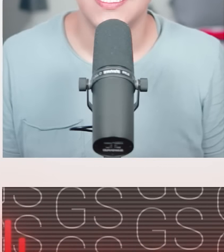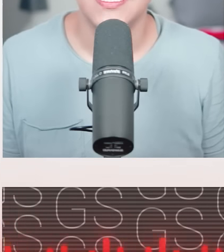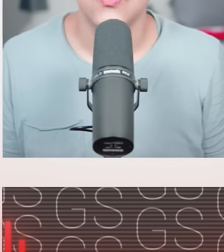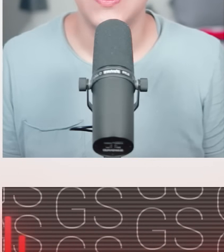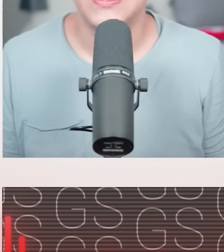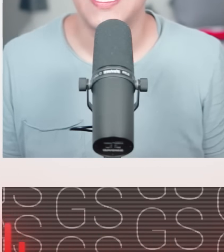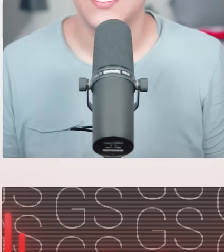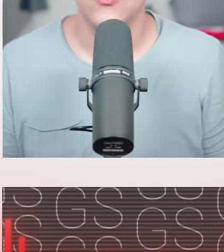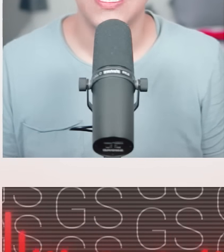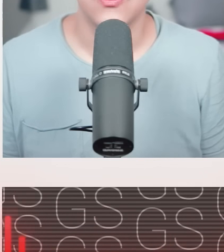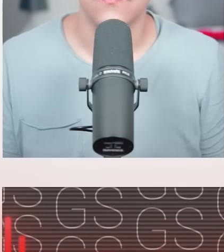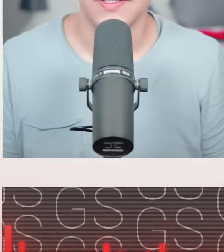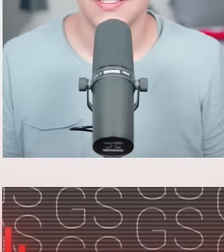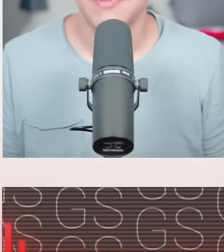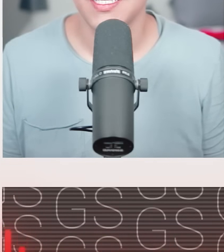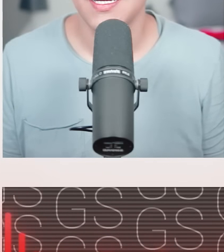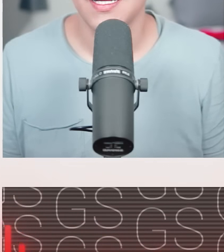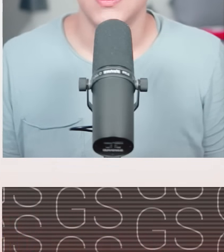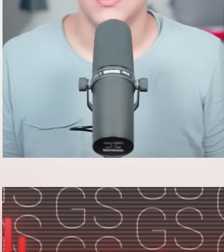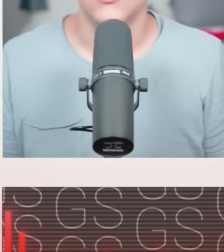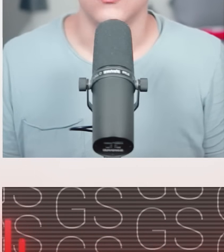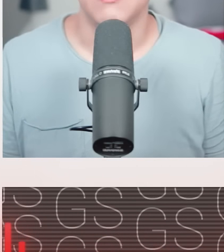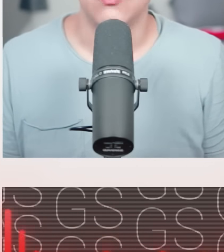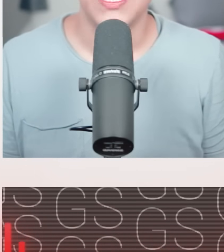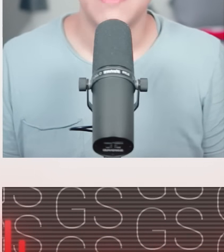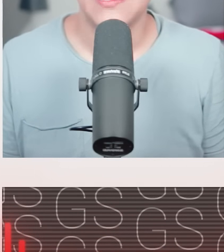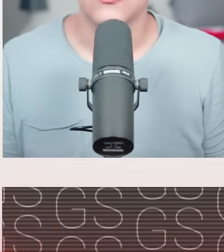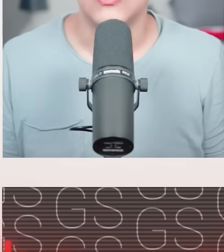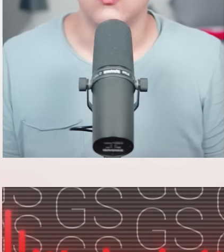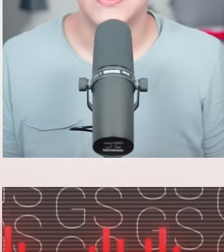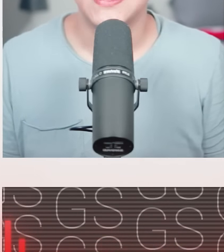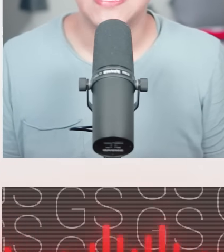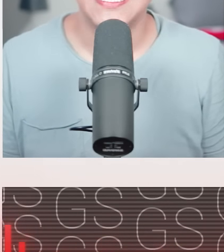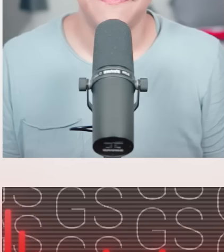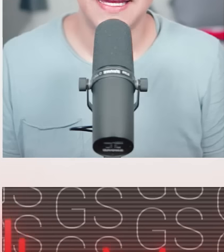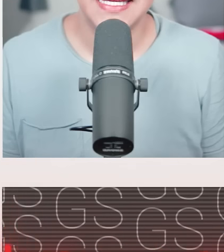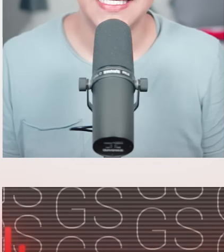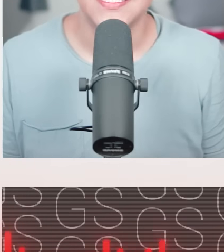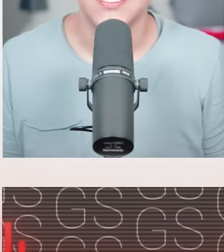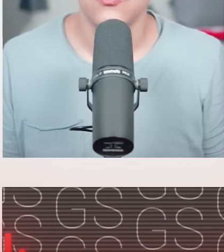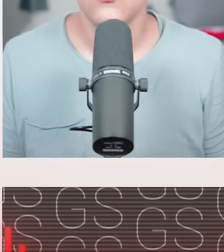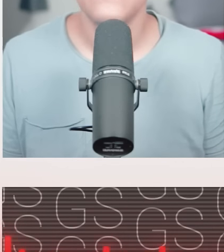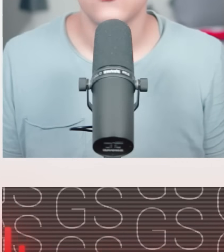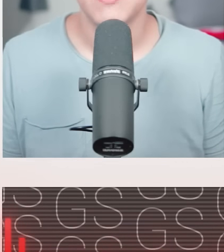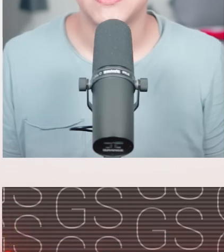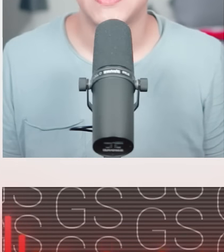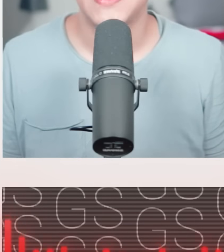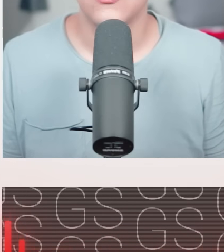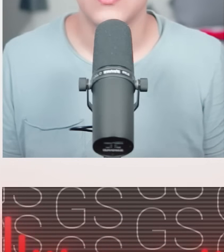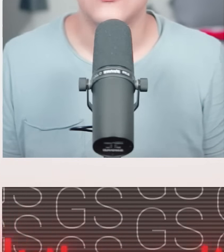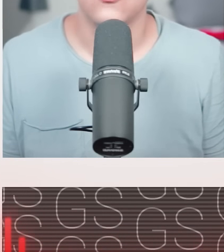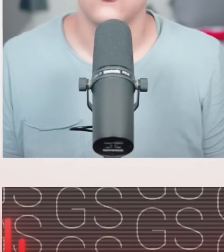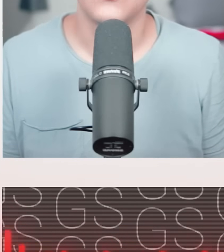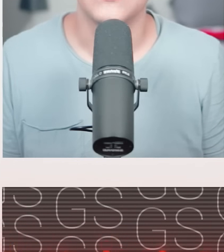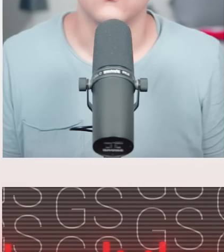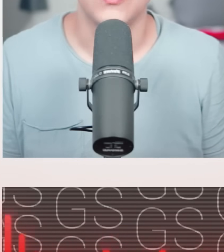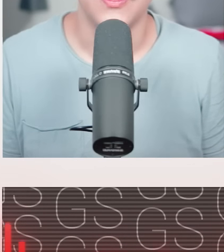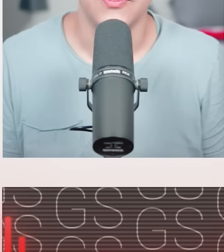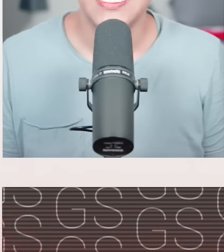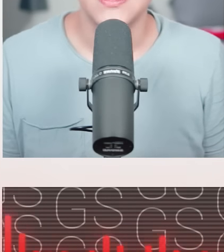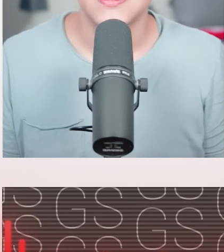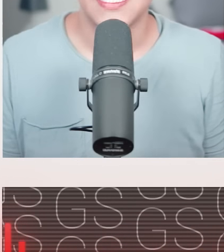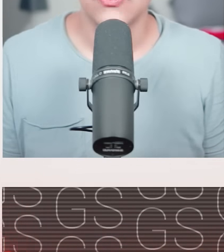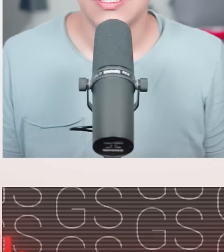es lo que se hizo el día de hoy en la conferencia mañanera en donde mandó a llamar a los titulares de la CFE quienes dieron un informe detallado de todo lo que